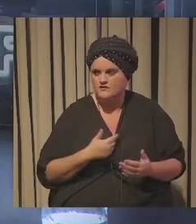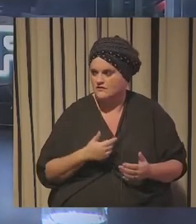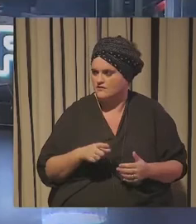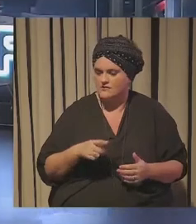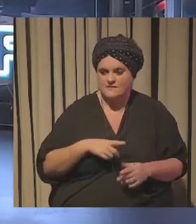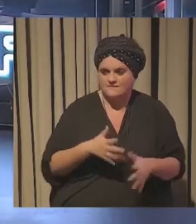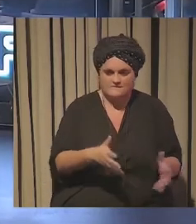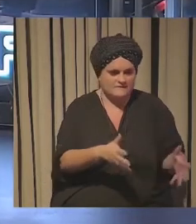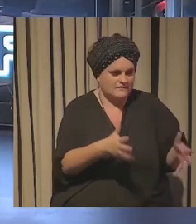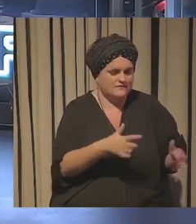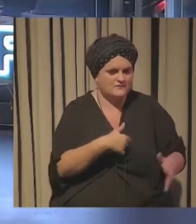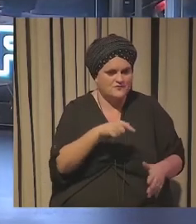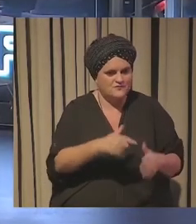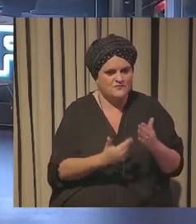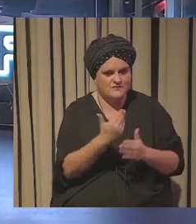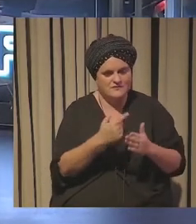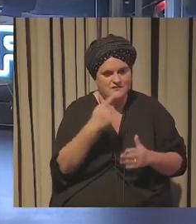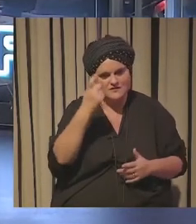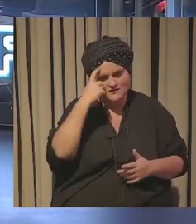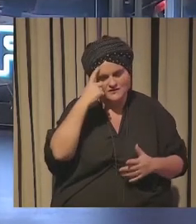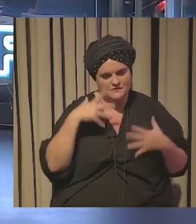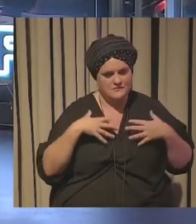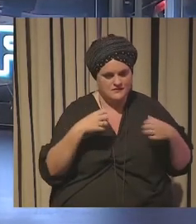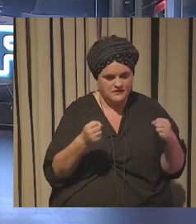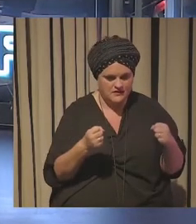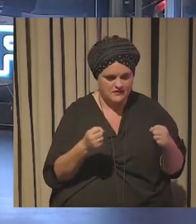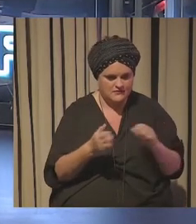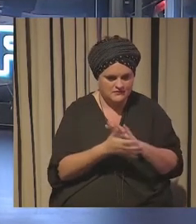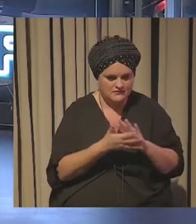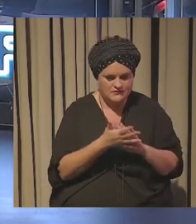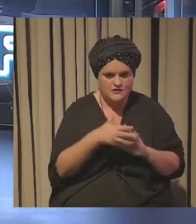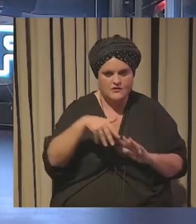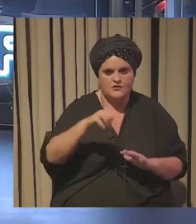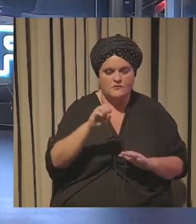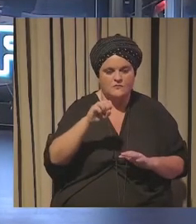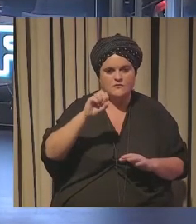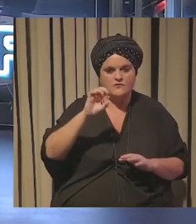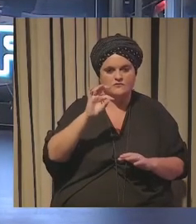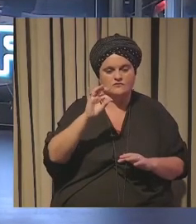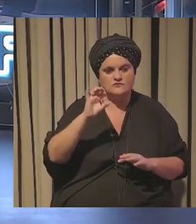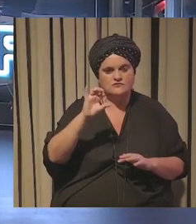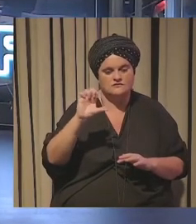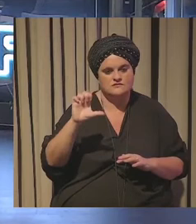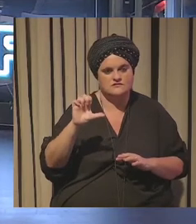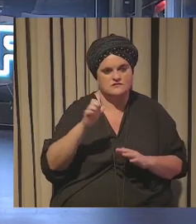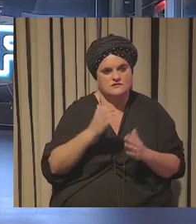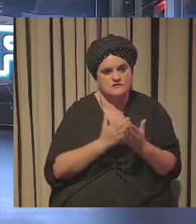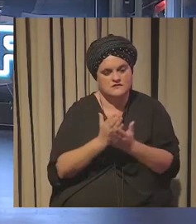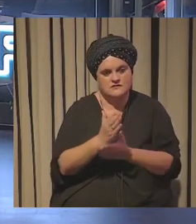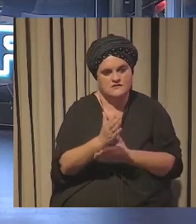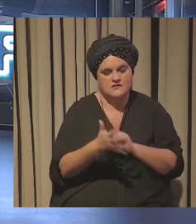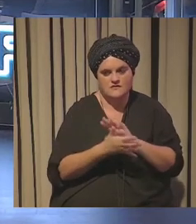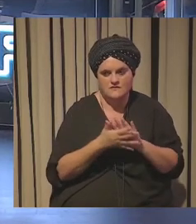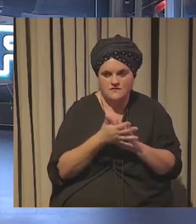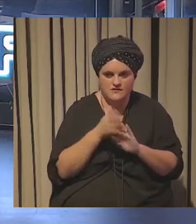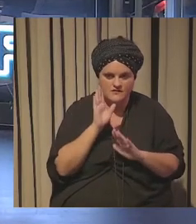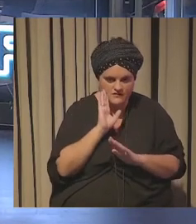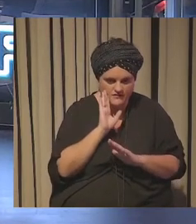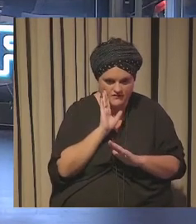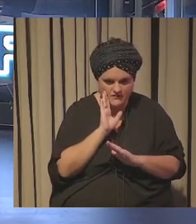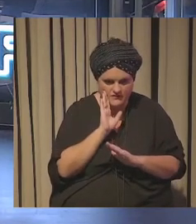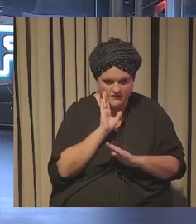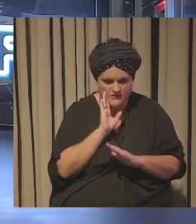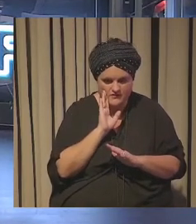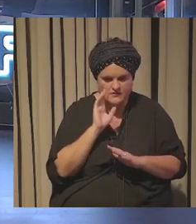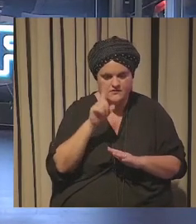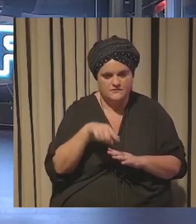mañana hemos hablado mucho de salud mental de hecho Montse ha hablado de ello ha explicado una tendencia también Prodigioso Volcán ha hablado